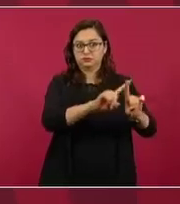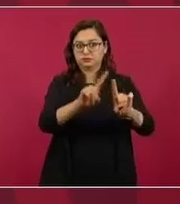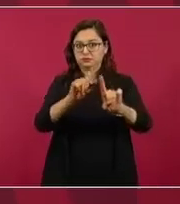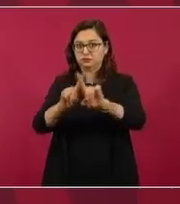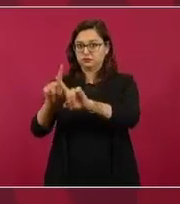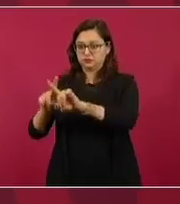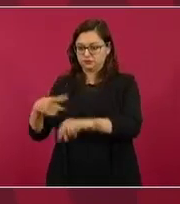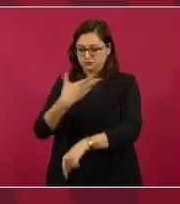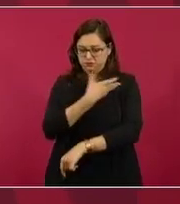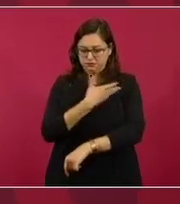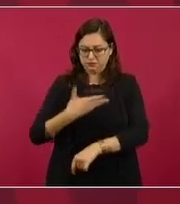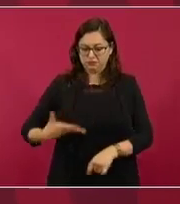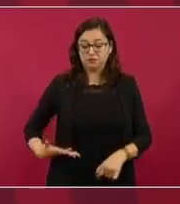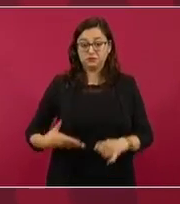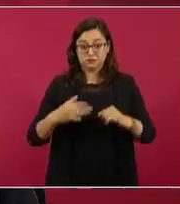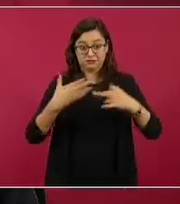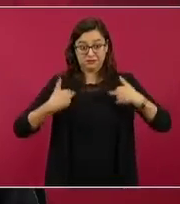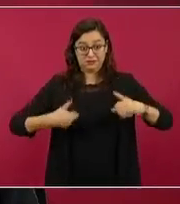investidura presidencial.